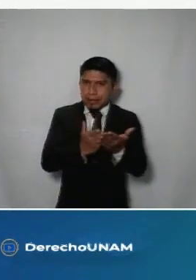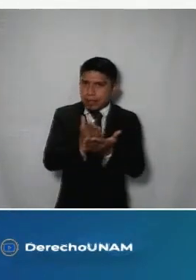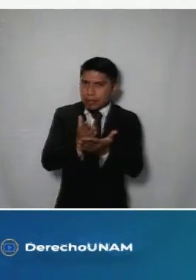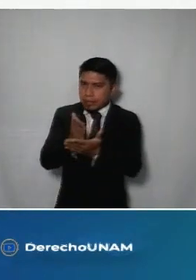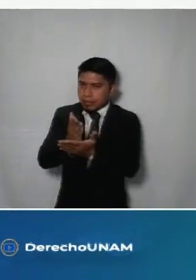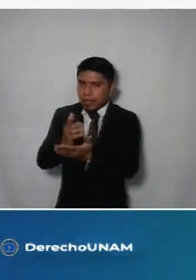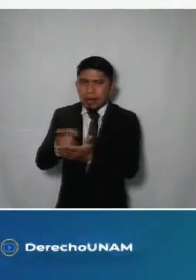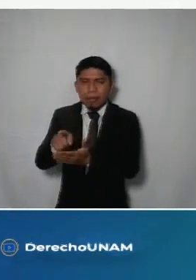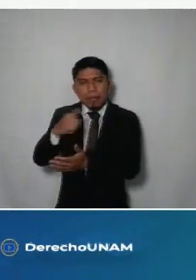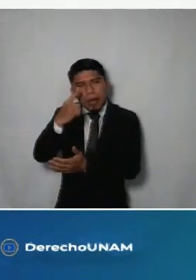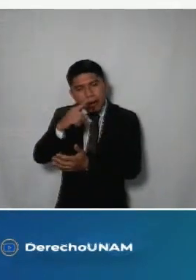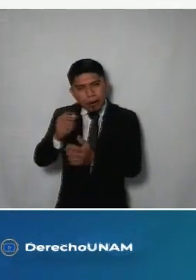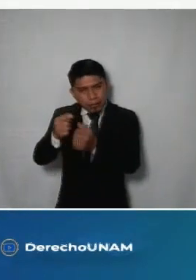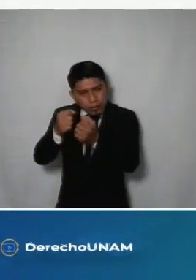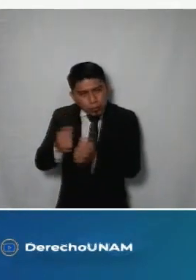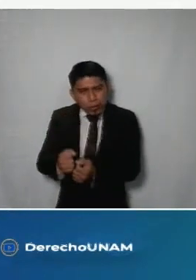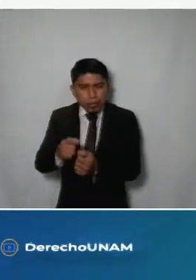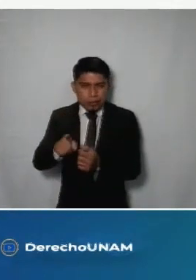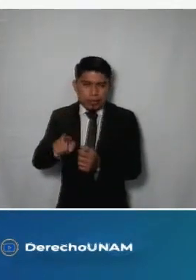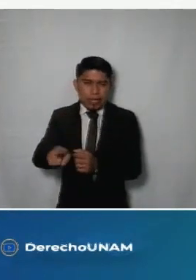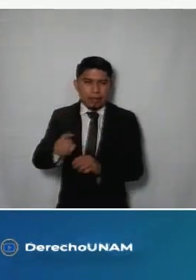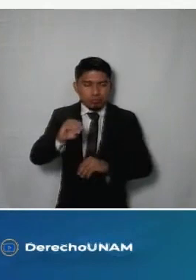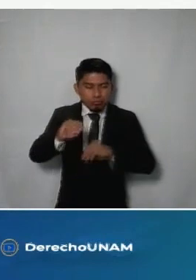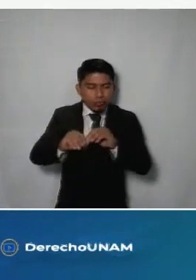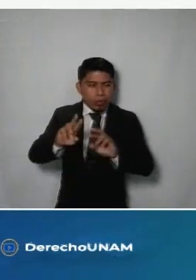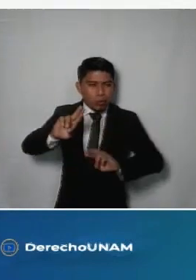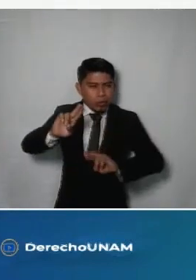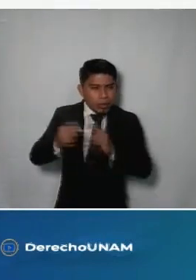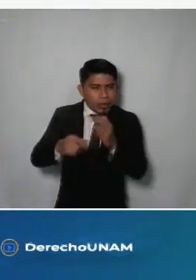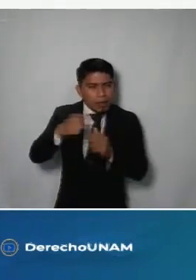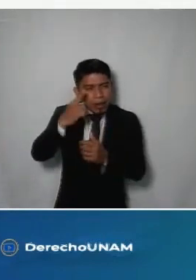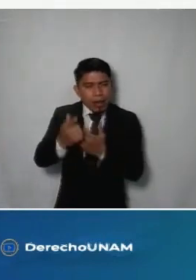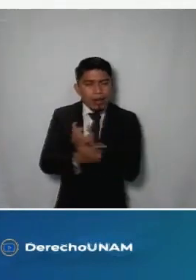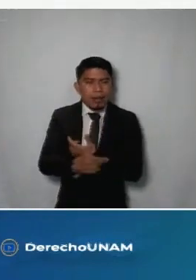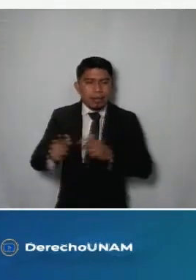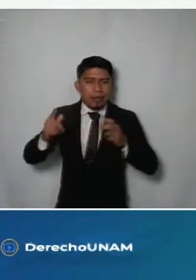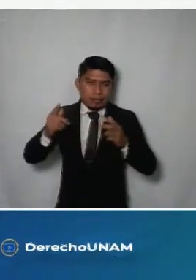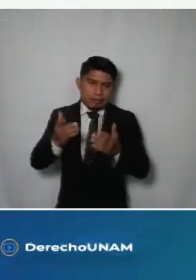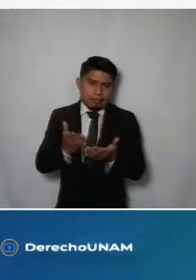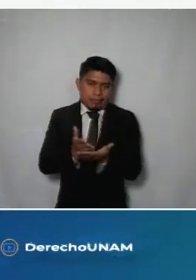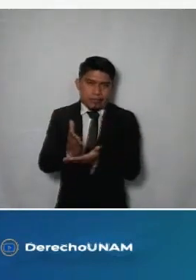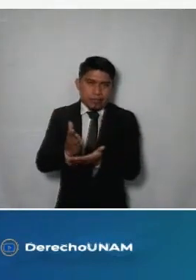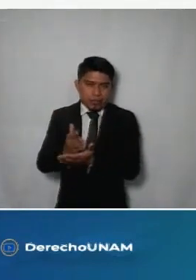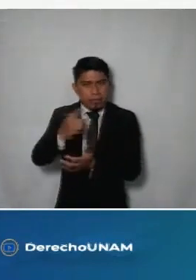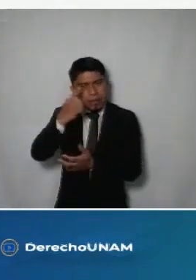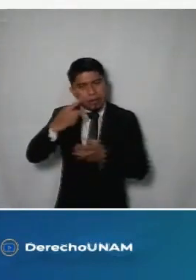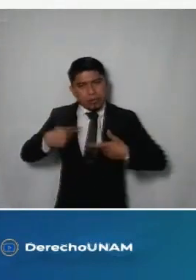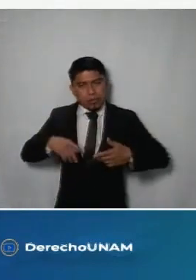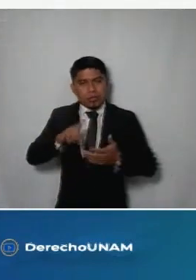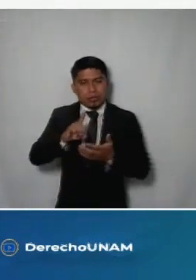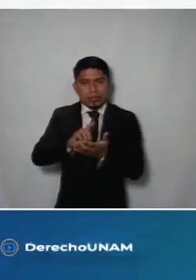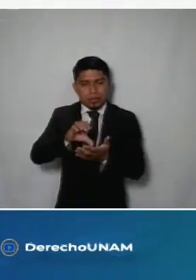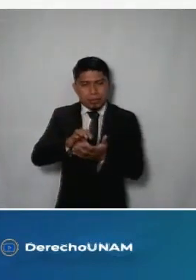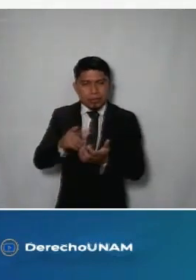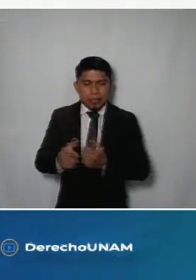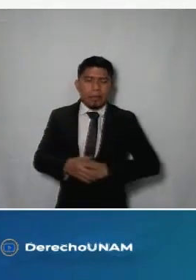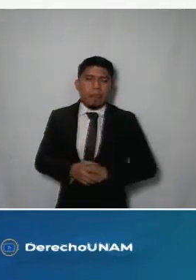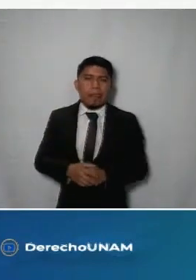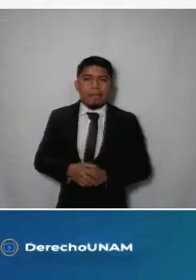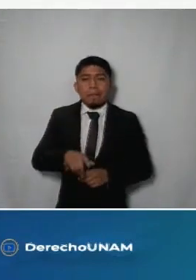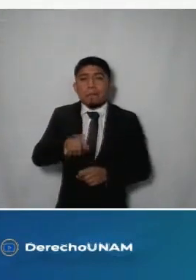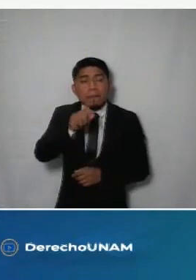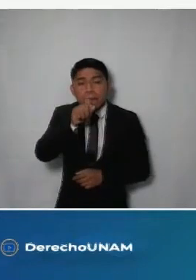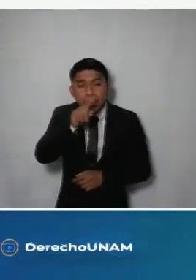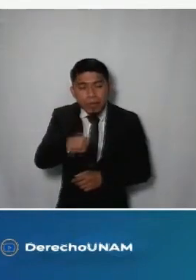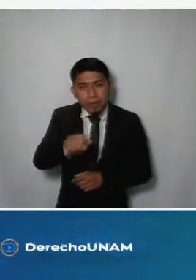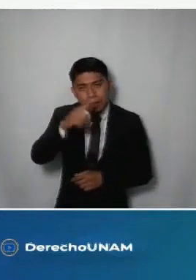en el marco de la seguridad el diseño universal y el libre tránsito para las personas con discapacidad y personas con movilidad limitada